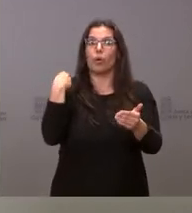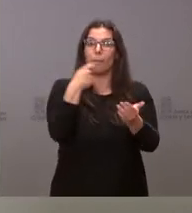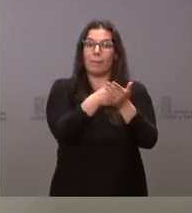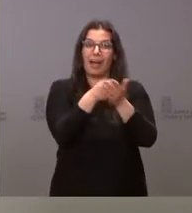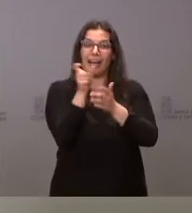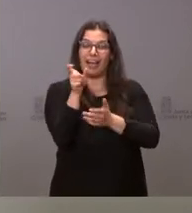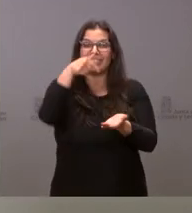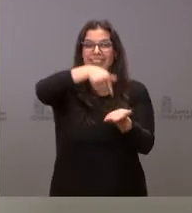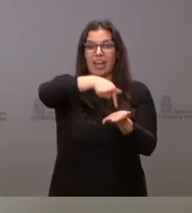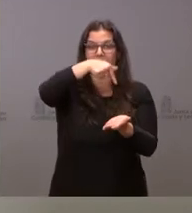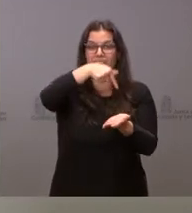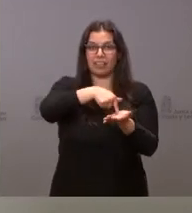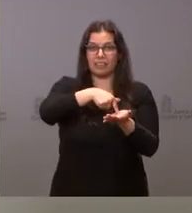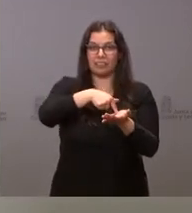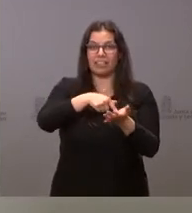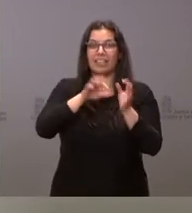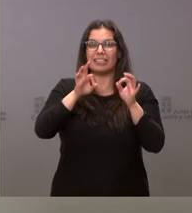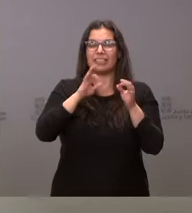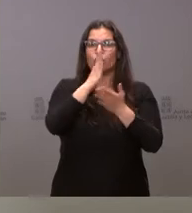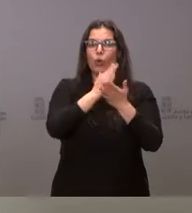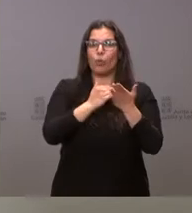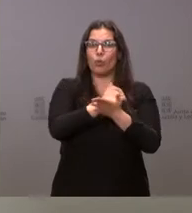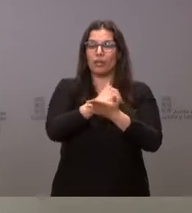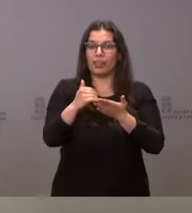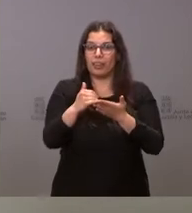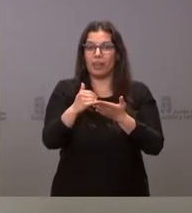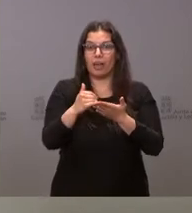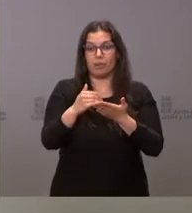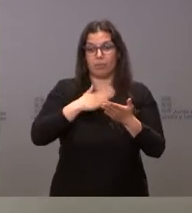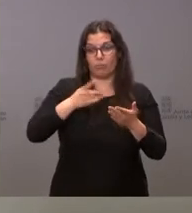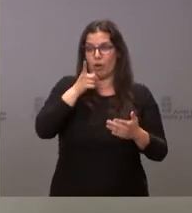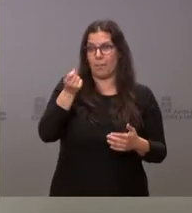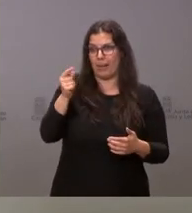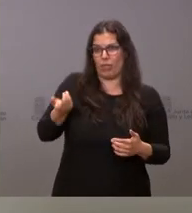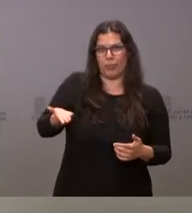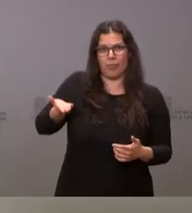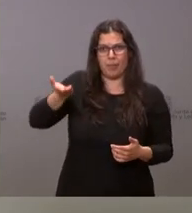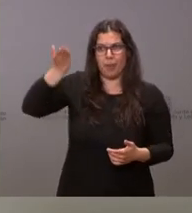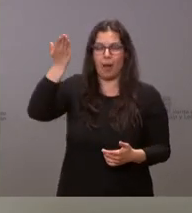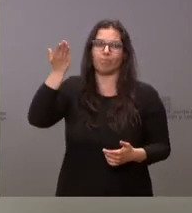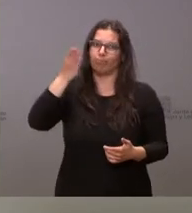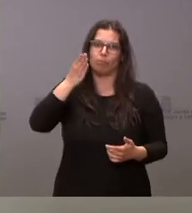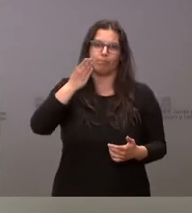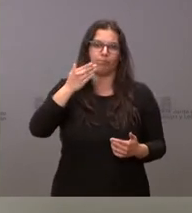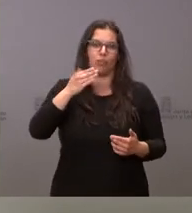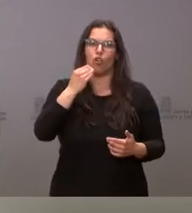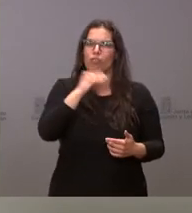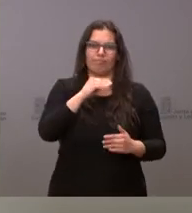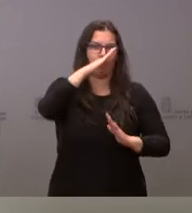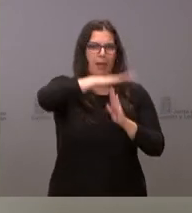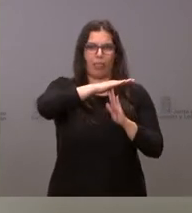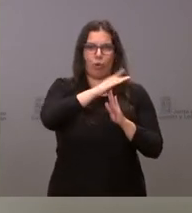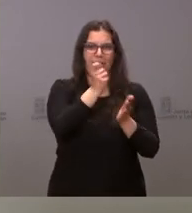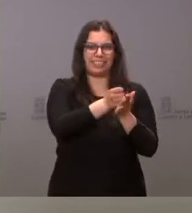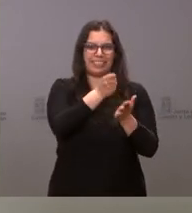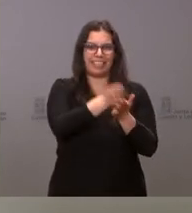de las tasas exigibles en la comunidad autónoma. En un contexto de inflación tan alta como la que estamos atravesando esta congelación de tasas